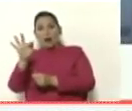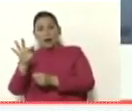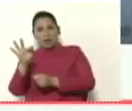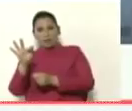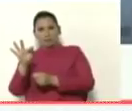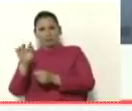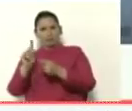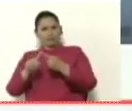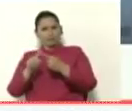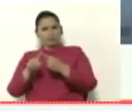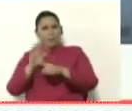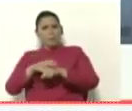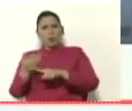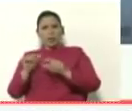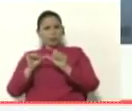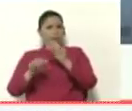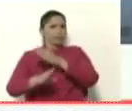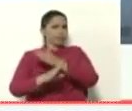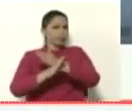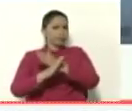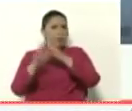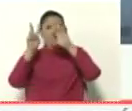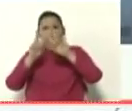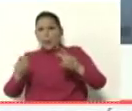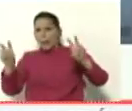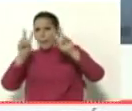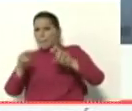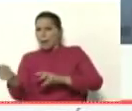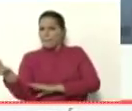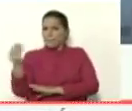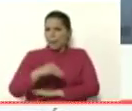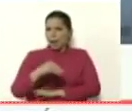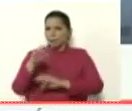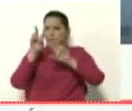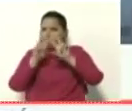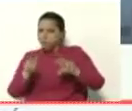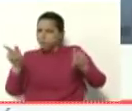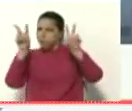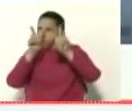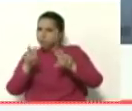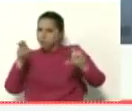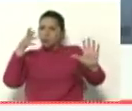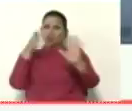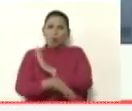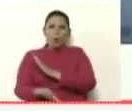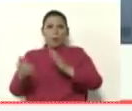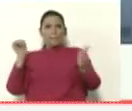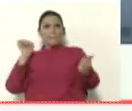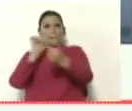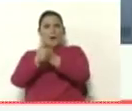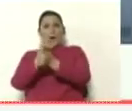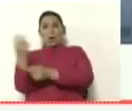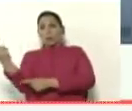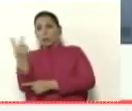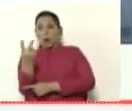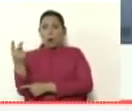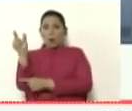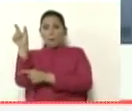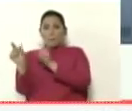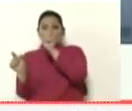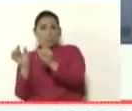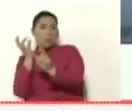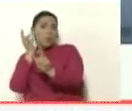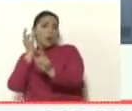por qué no ha seguido avanzando por qué no ha avanzado más la investigación respecto a la captura de estas dos señoras